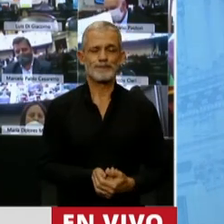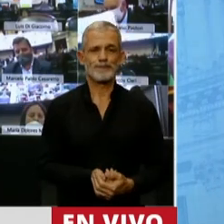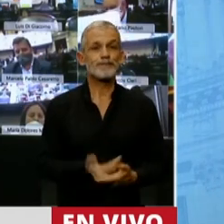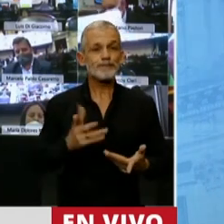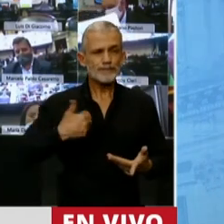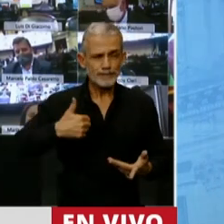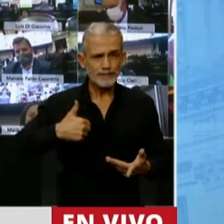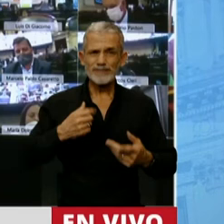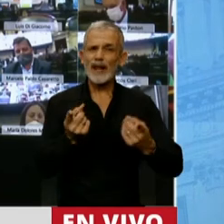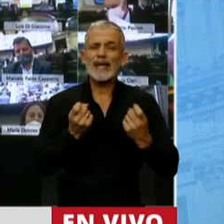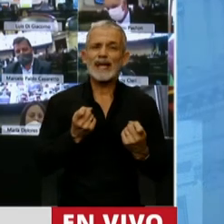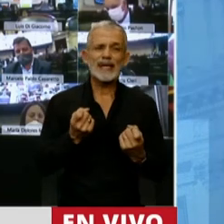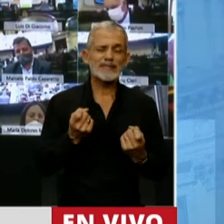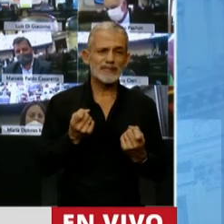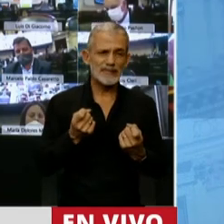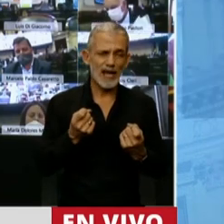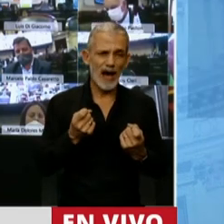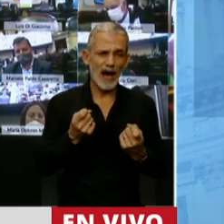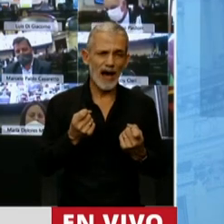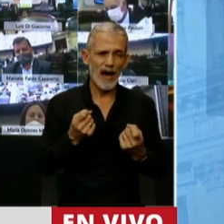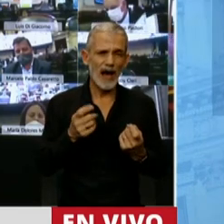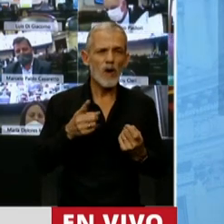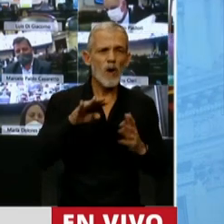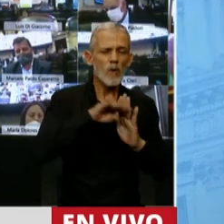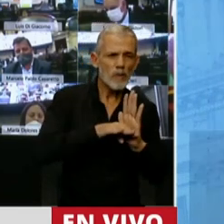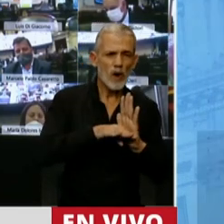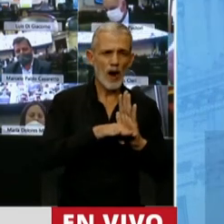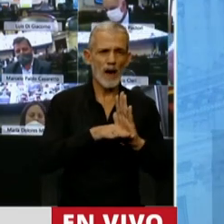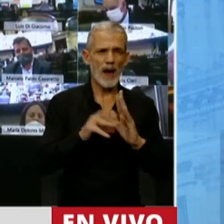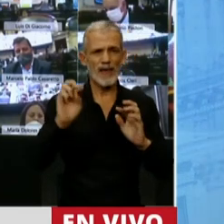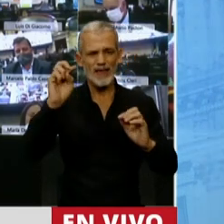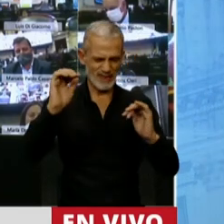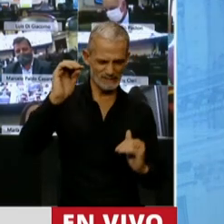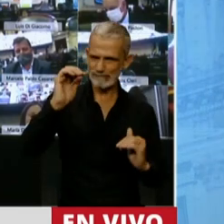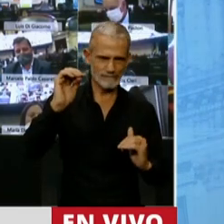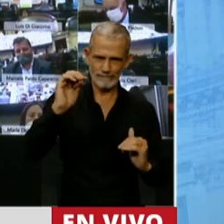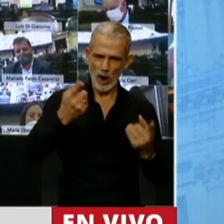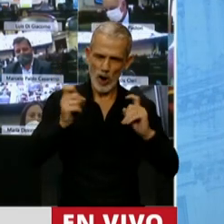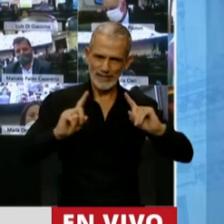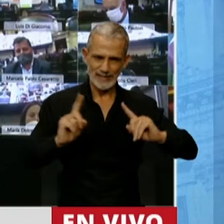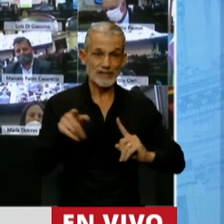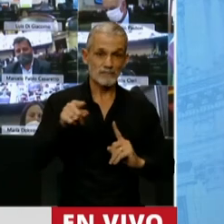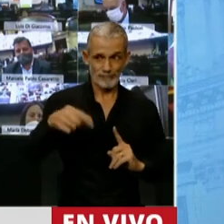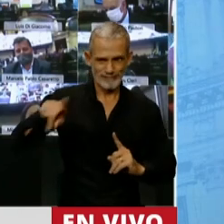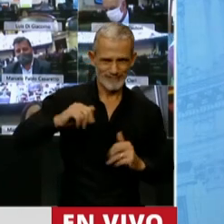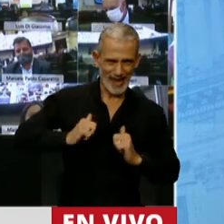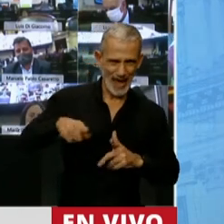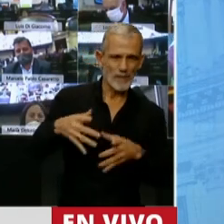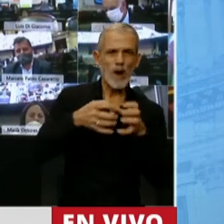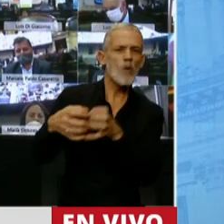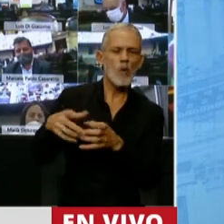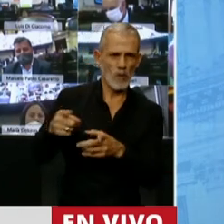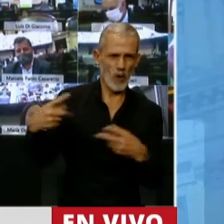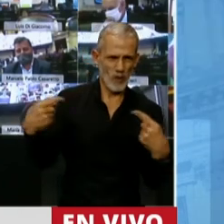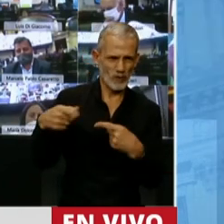La Argentina no necesita un programa de devaluación y ajuste. Eso es lo que espera un sector